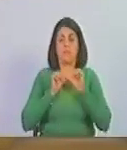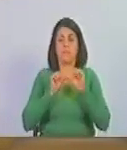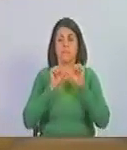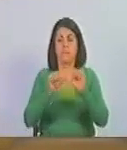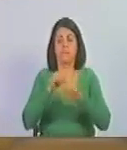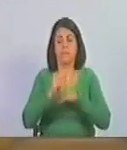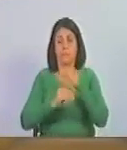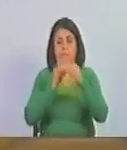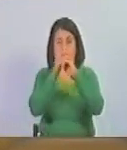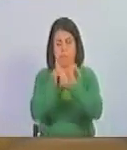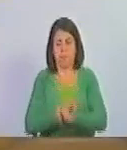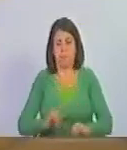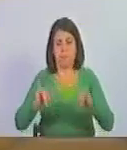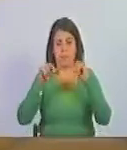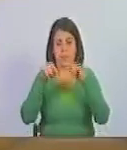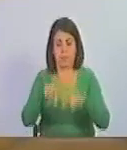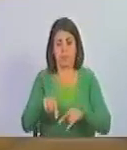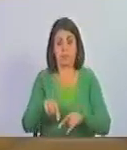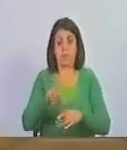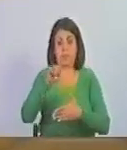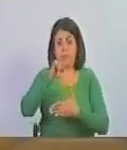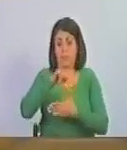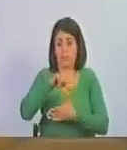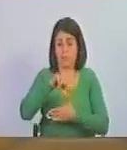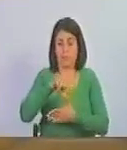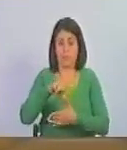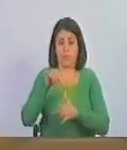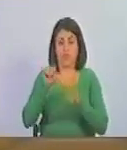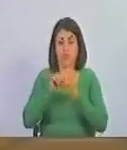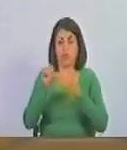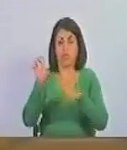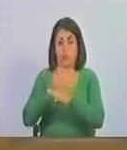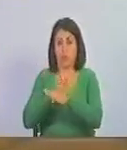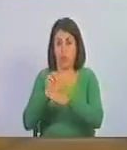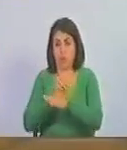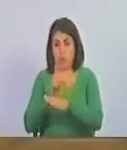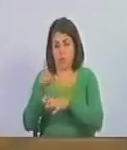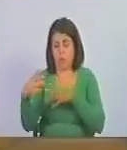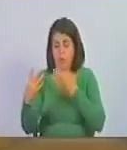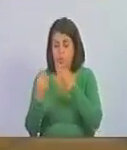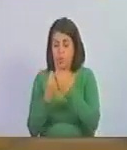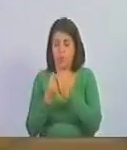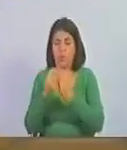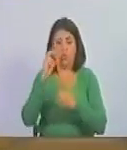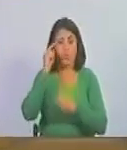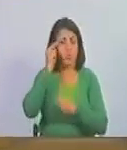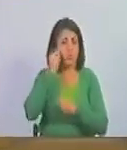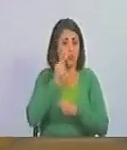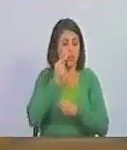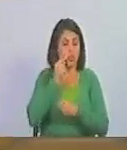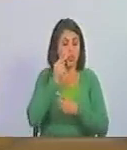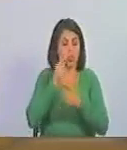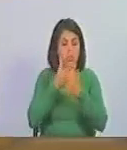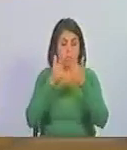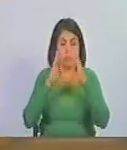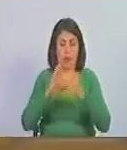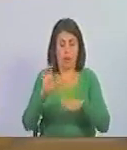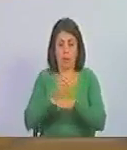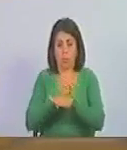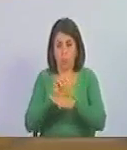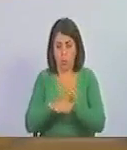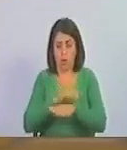sellando la independencia de Sudamérica allá en Guayaquil en donde se encontraba con Sucre pudo liberar Ecuador